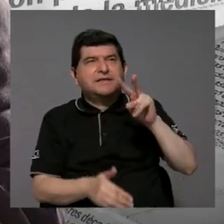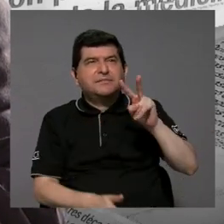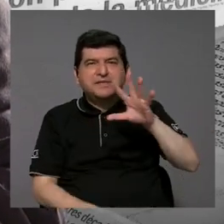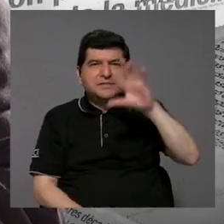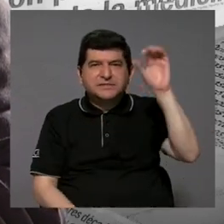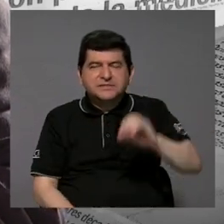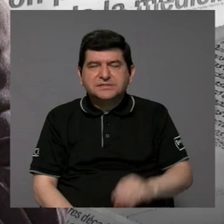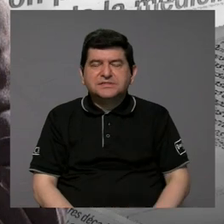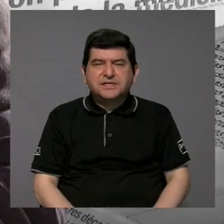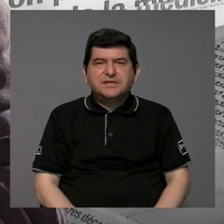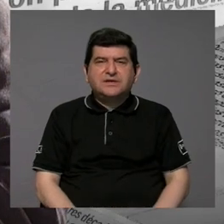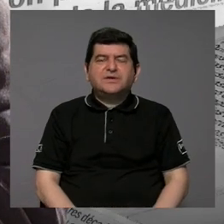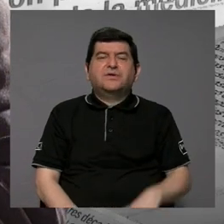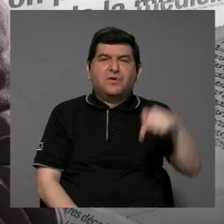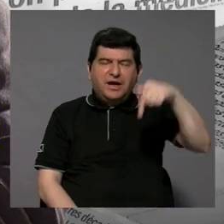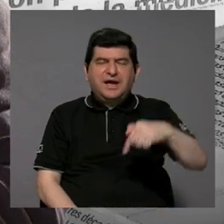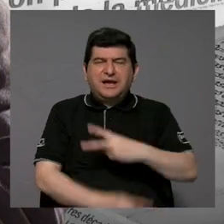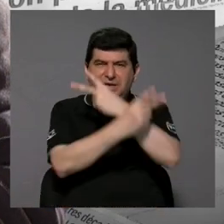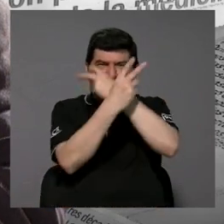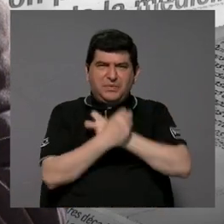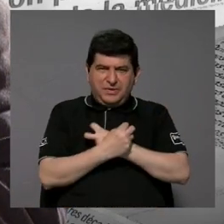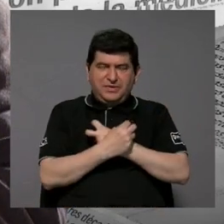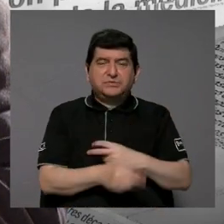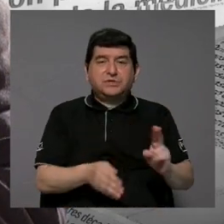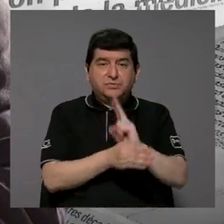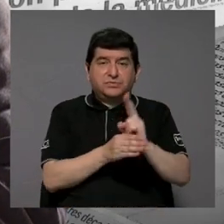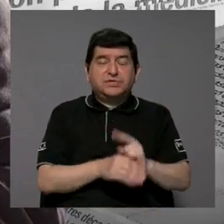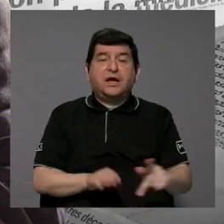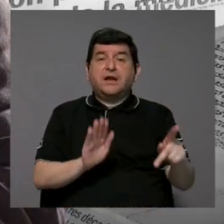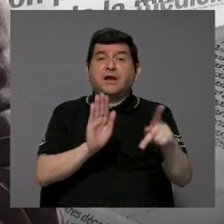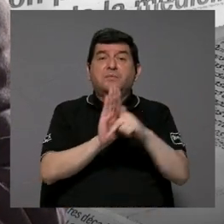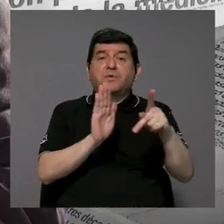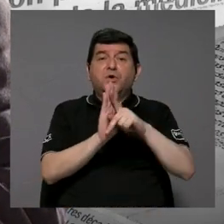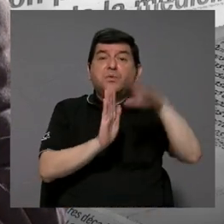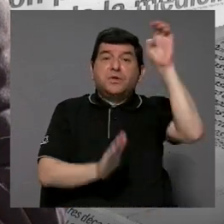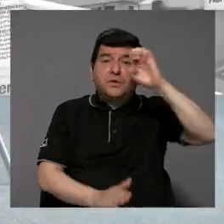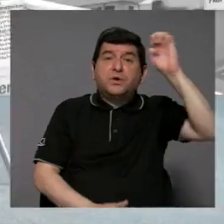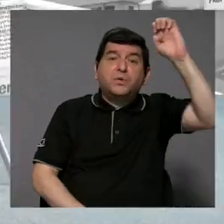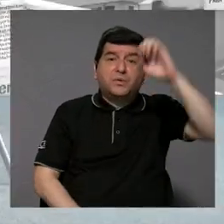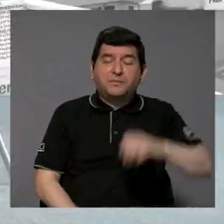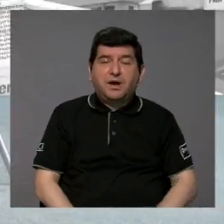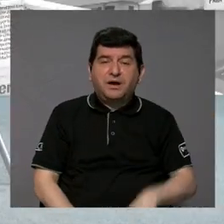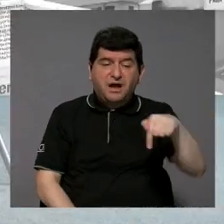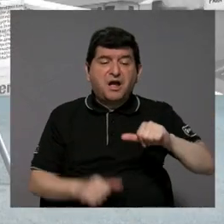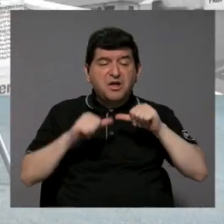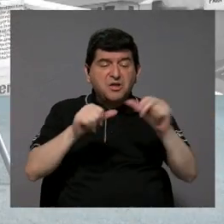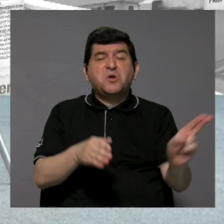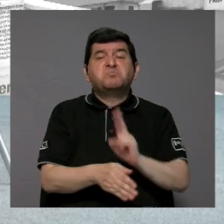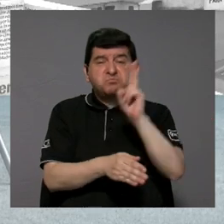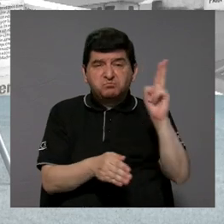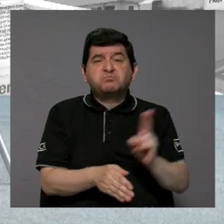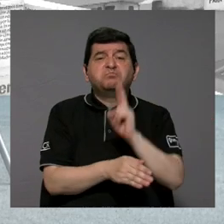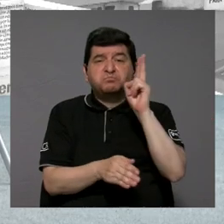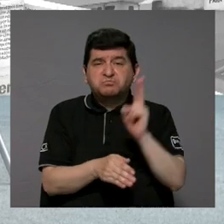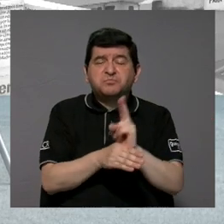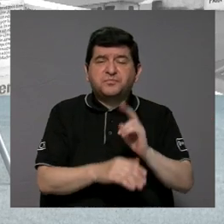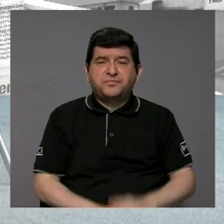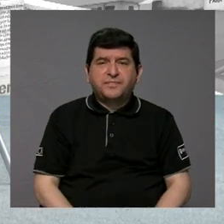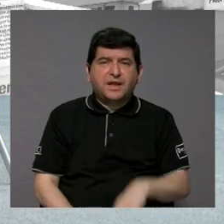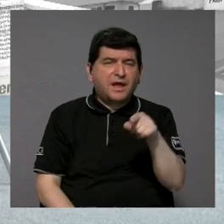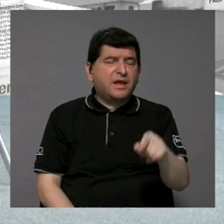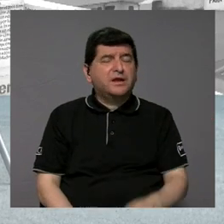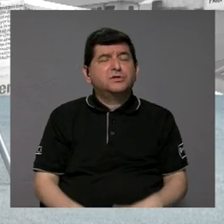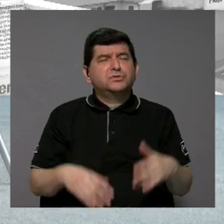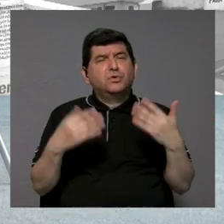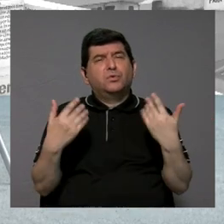% de los plaguicidas que usamos aquí están prohibidos en Europa, y aquí los seguimos usando. En eso hay mucho